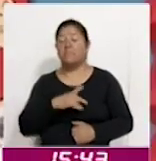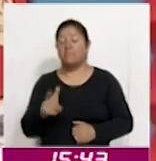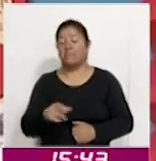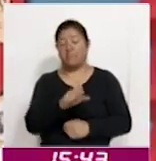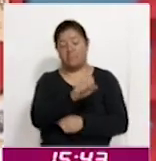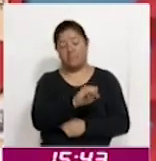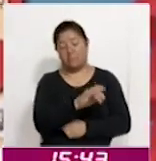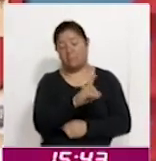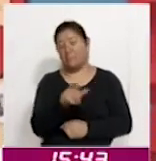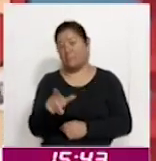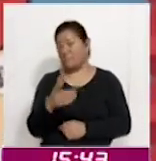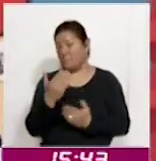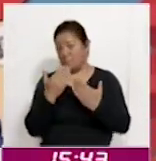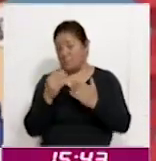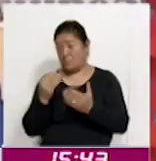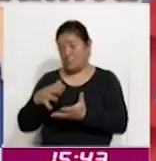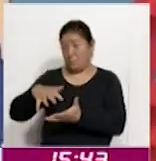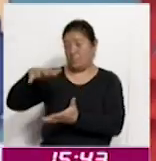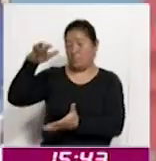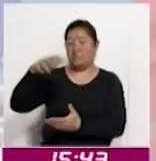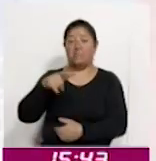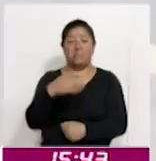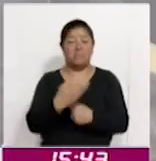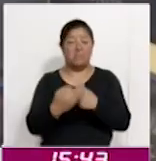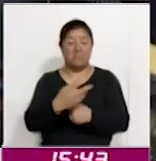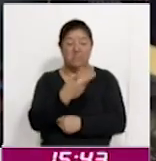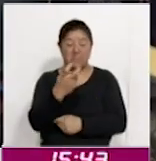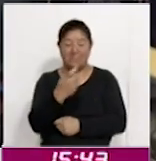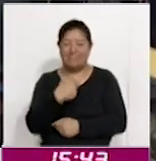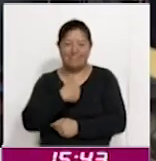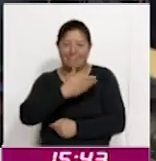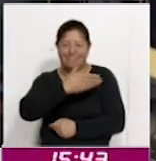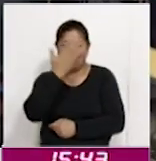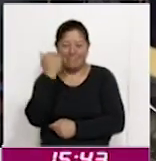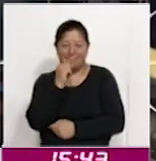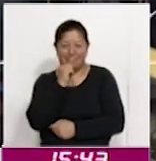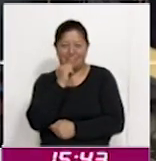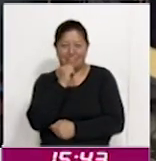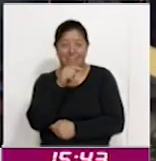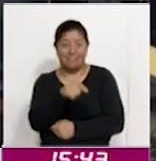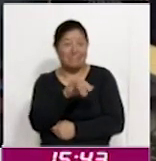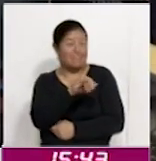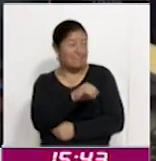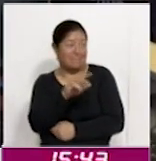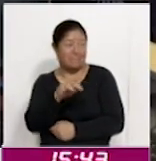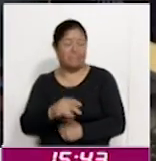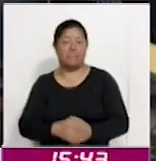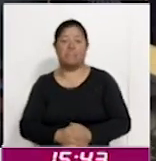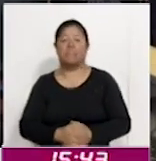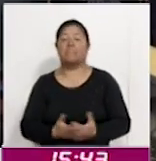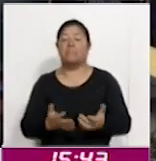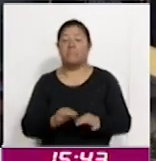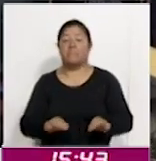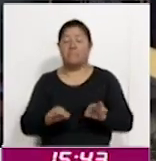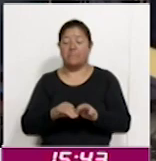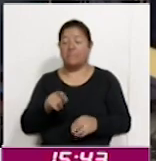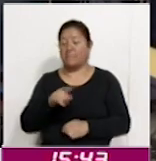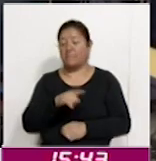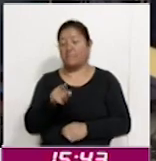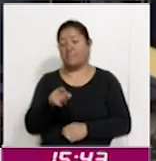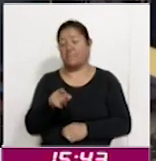en el estado, aún existen 200 que no han sido confirmados. Y es importante que en la parte de la adolescencia, como